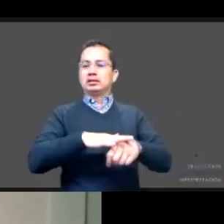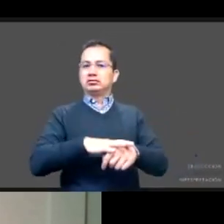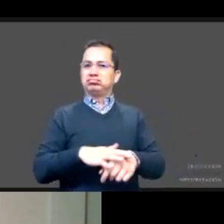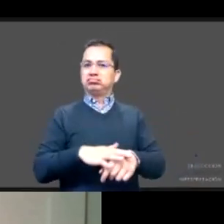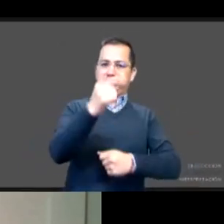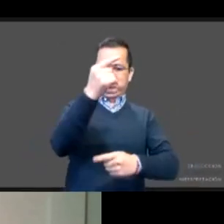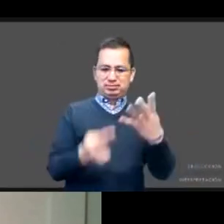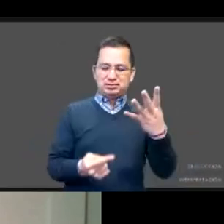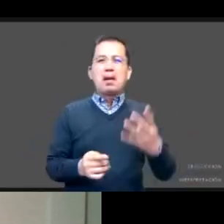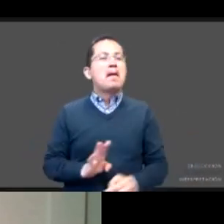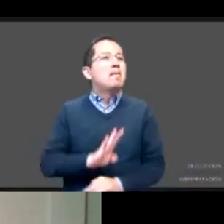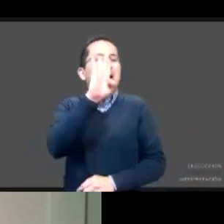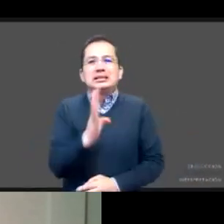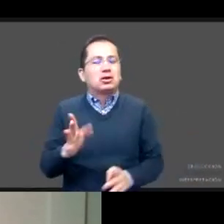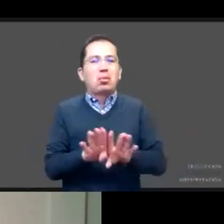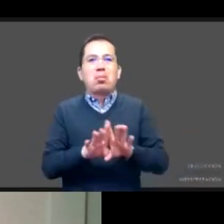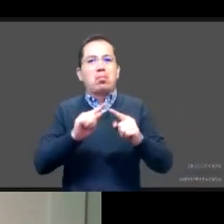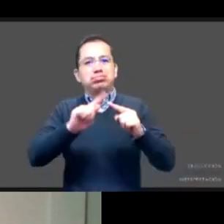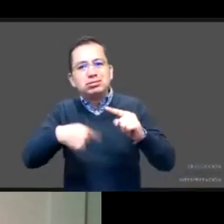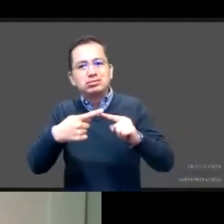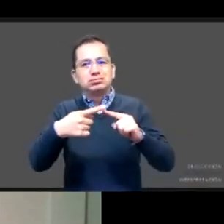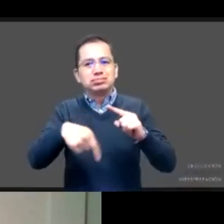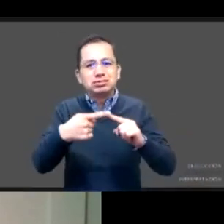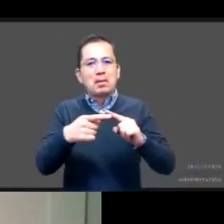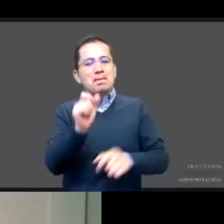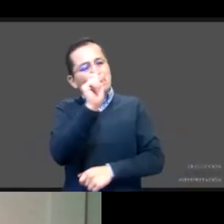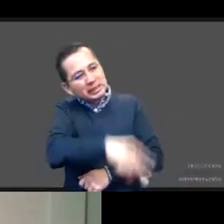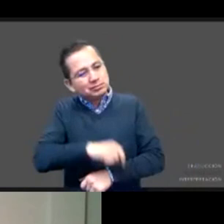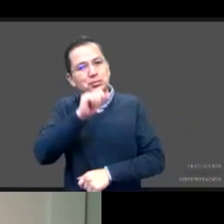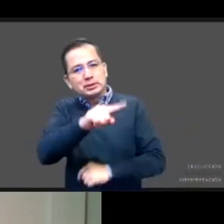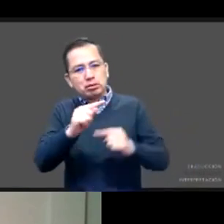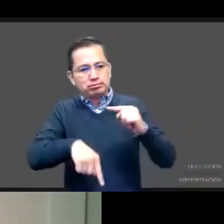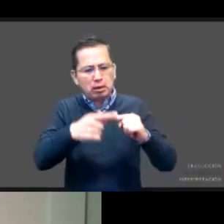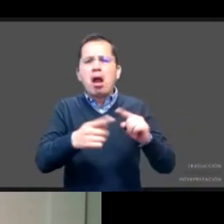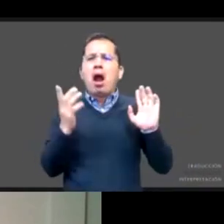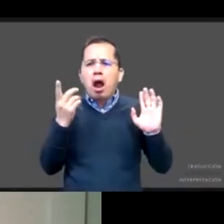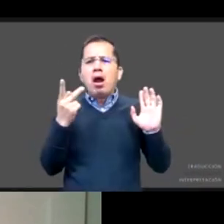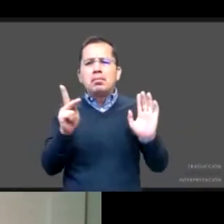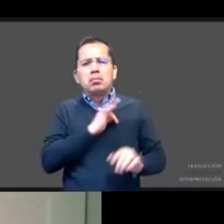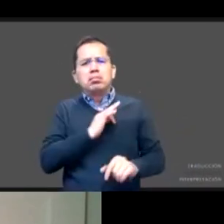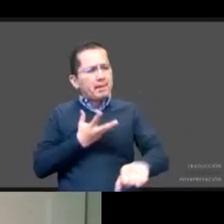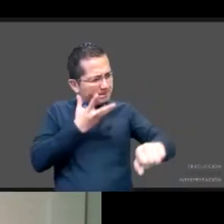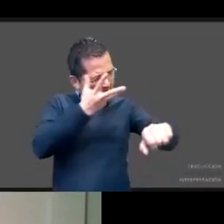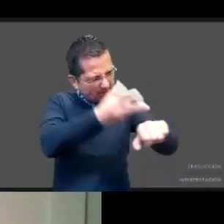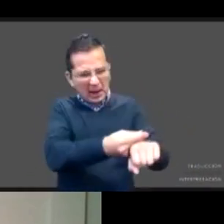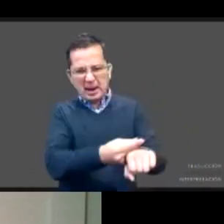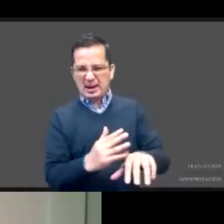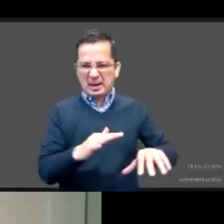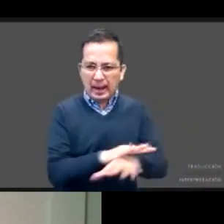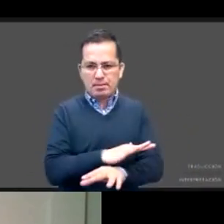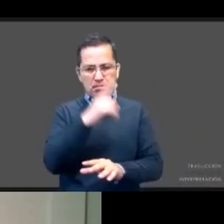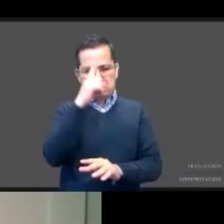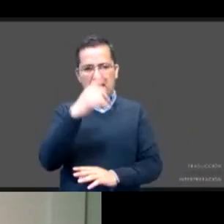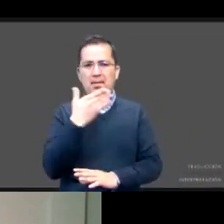vicioso, pero que lo podemos transformar en un círculo virtuoso y ahí va a estribar el éxito potencial de las intervenciones.